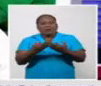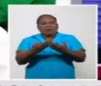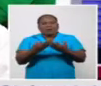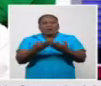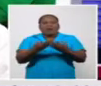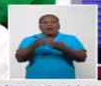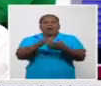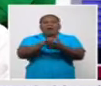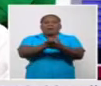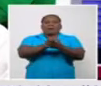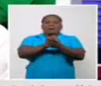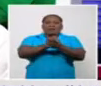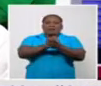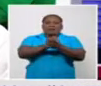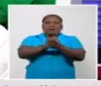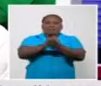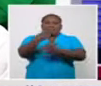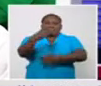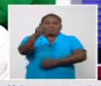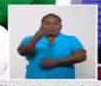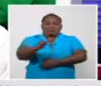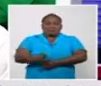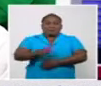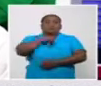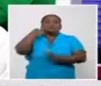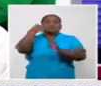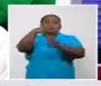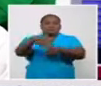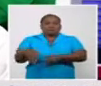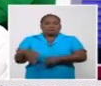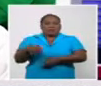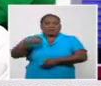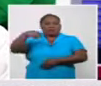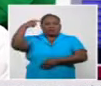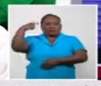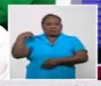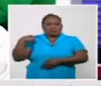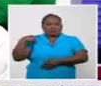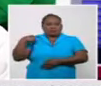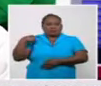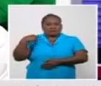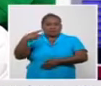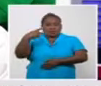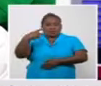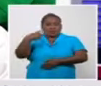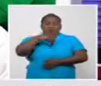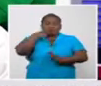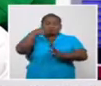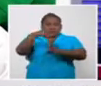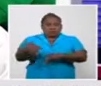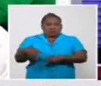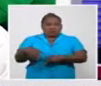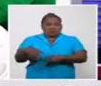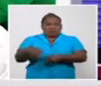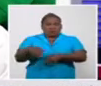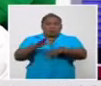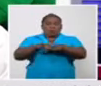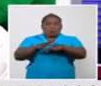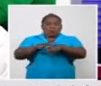amistades, de dos personas que fallecieron en el día de ayer en nuestro país con la COVID-19.